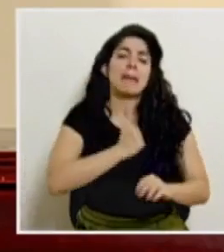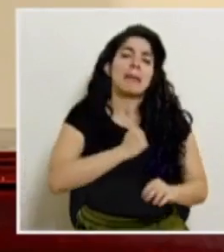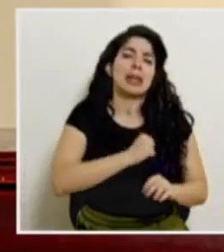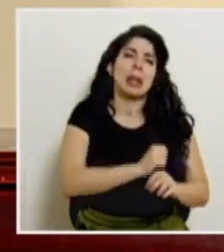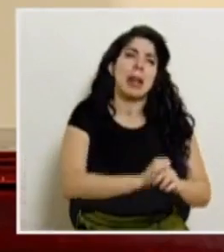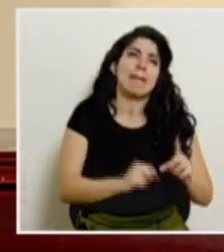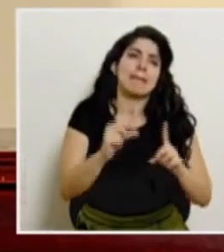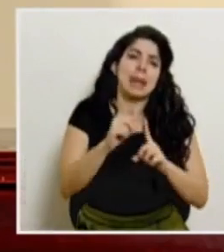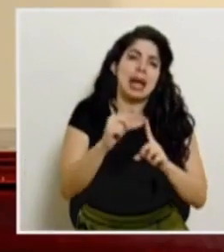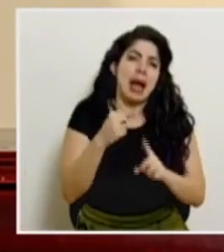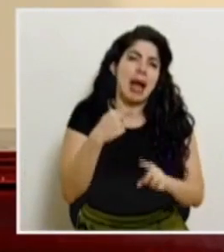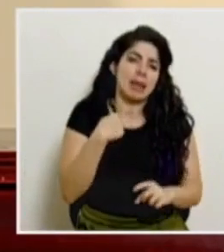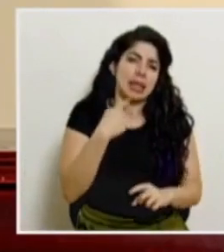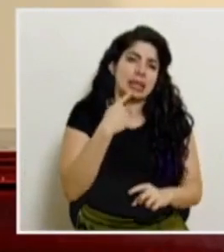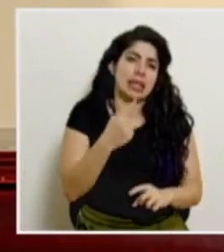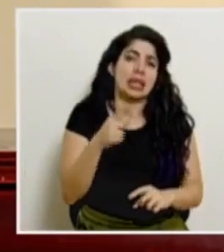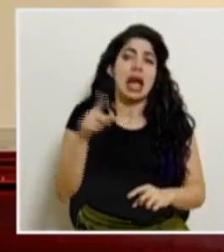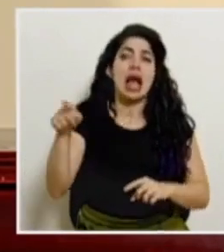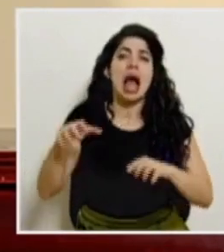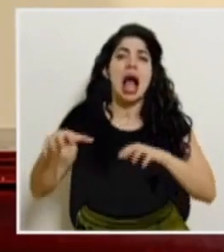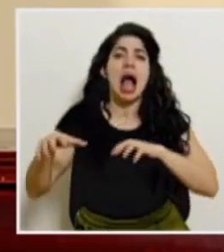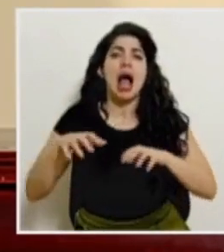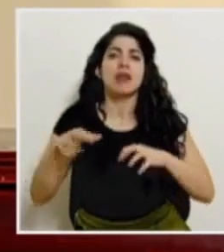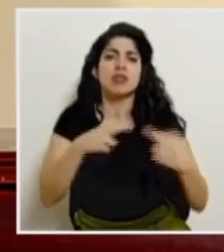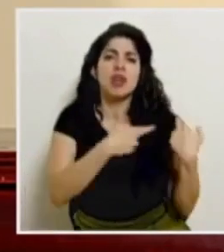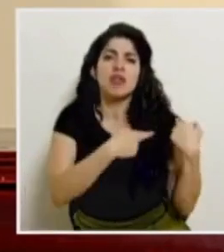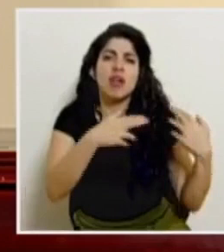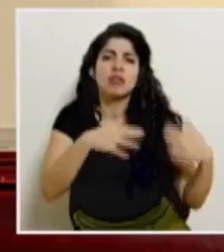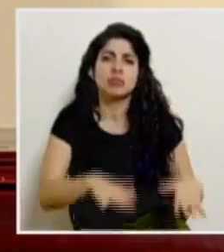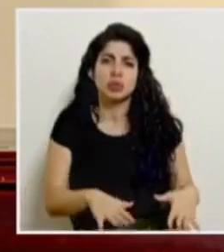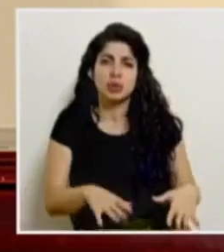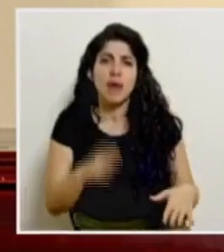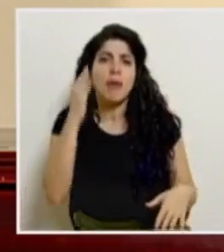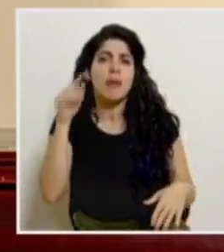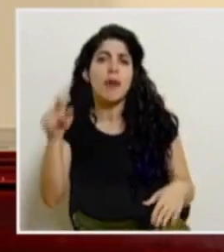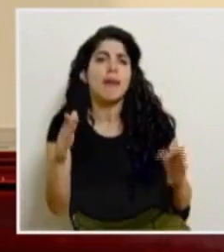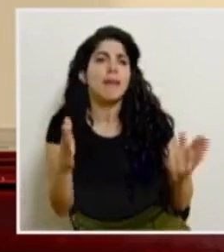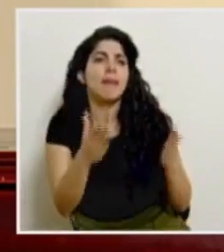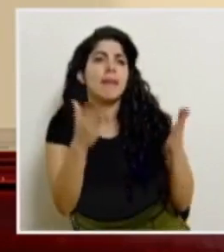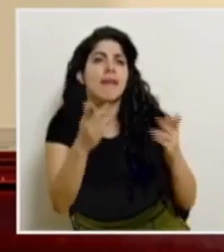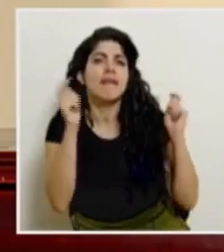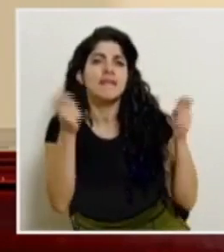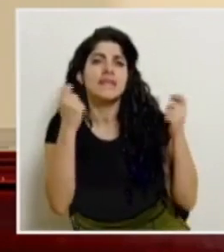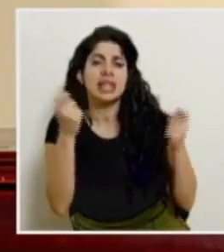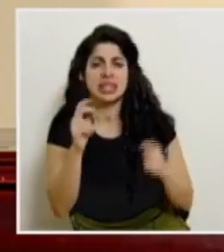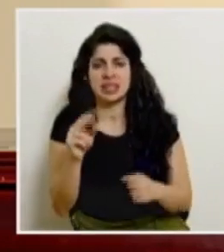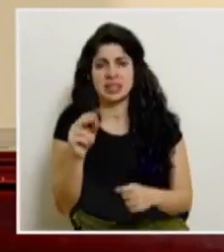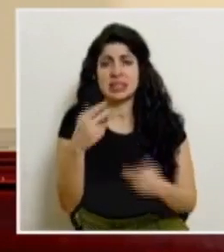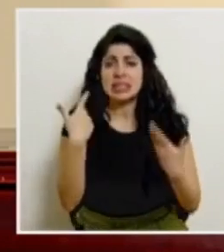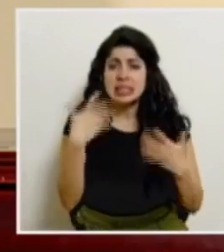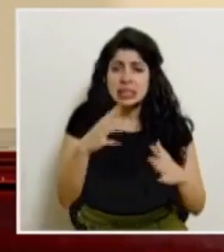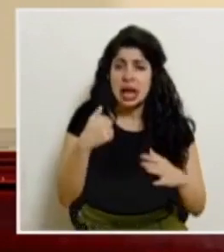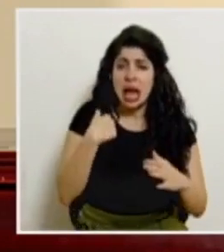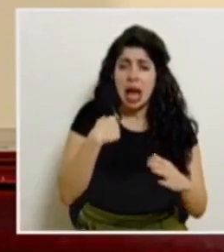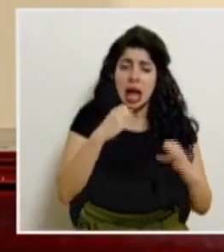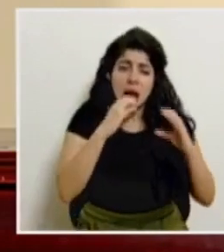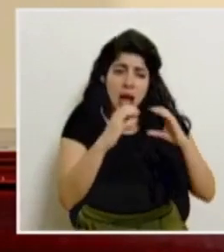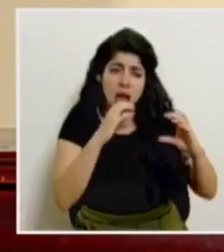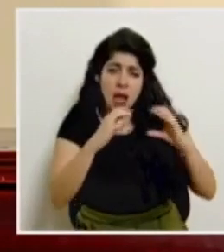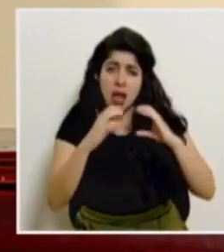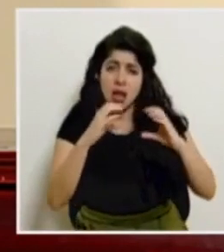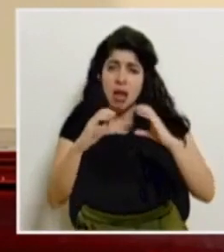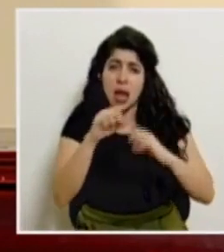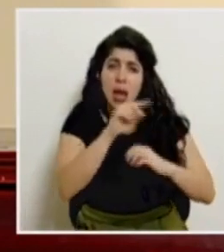término que voy a decir pero que asumen acciones irresponsables al estimular las fiestas hemos conversado también con